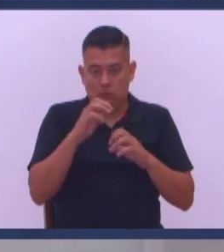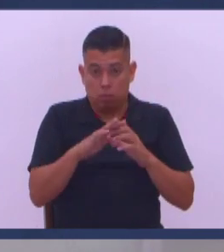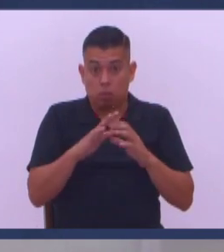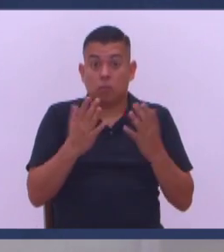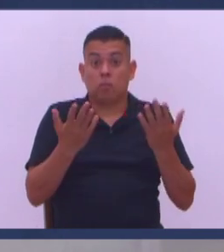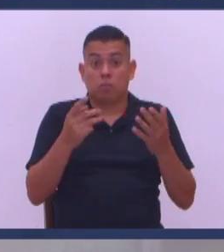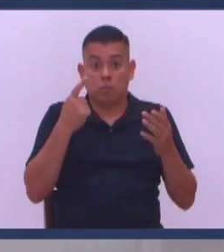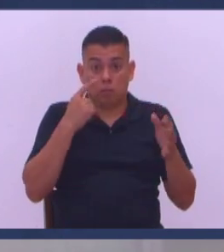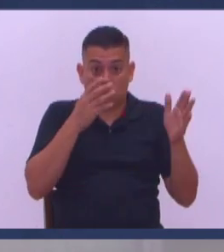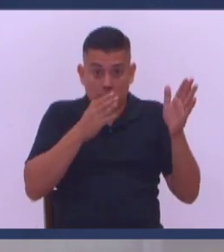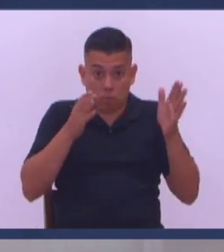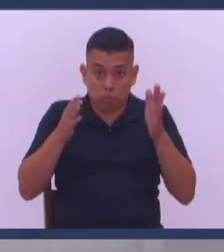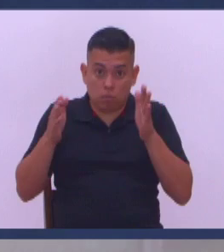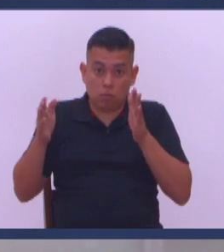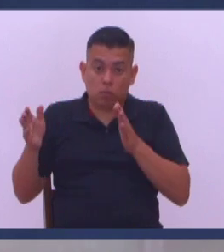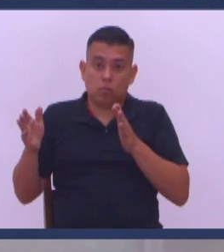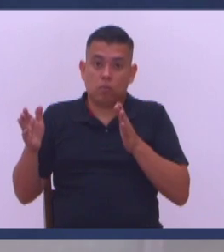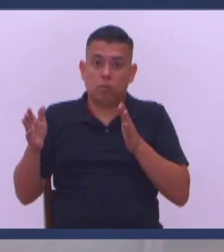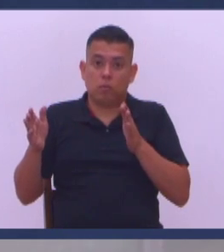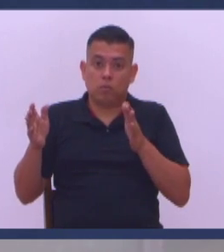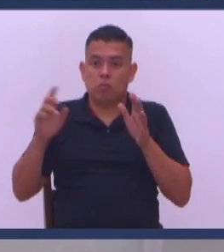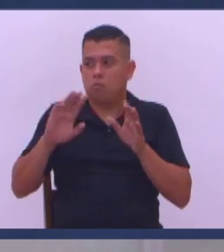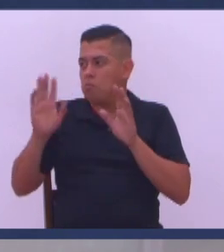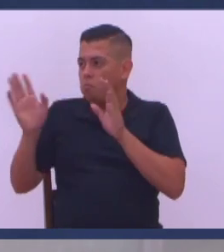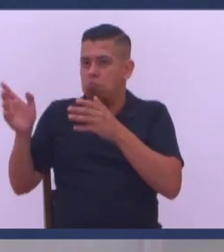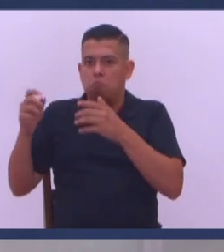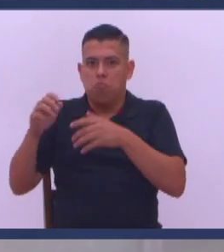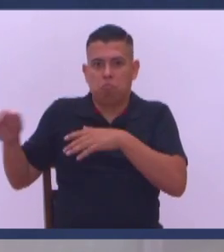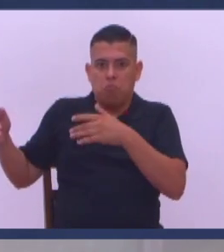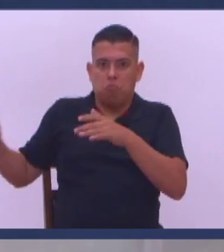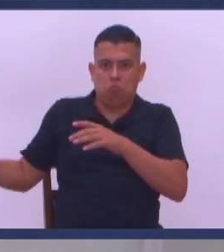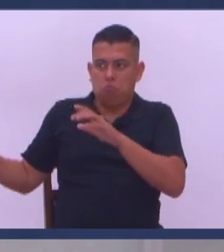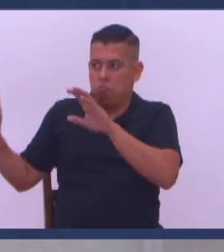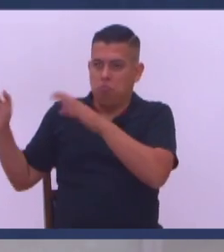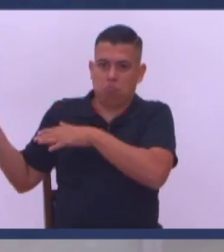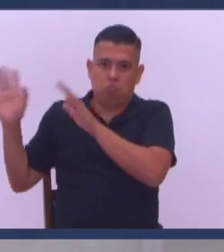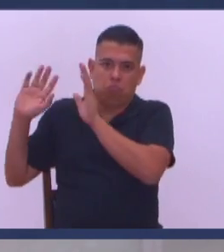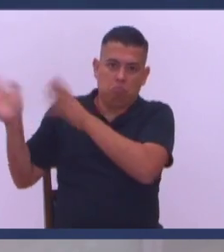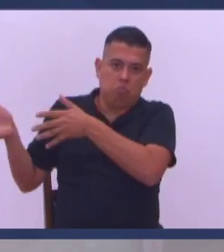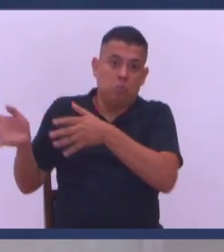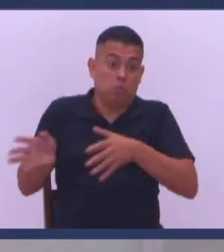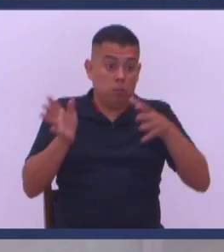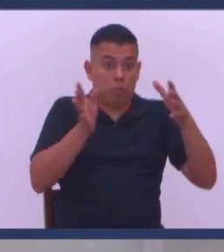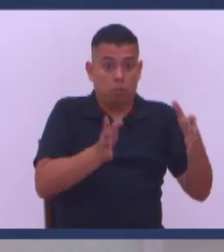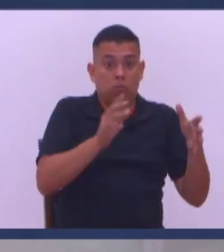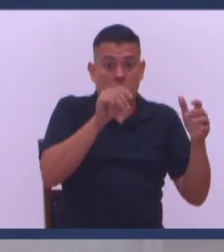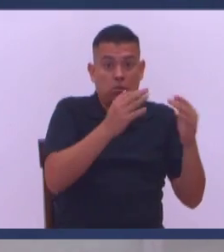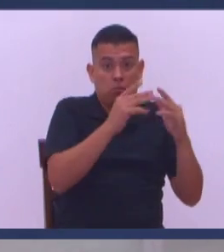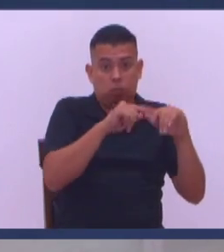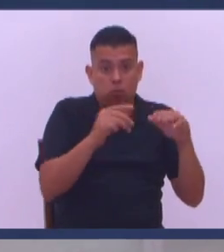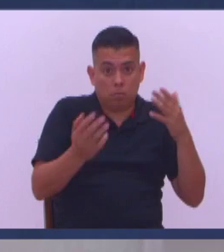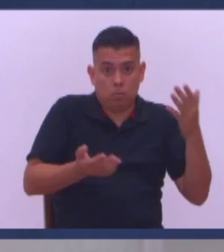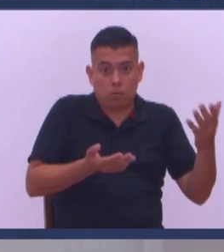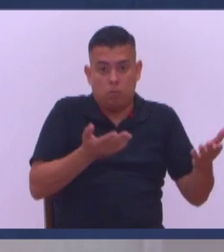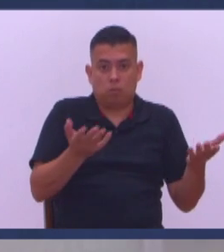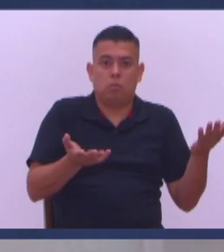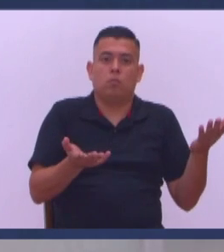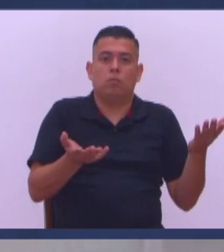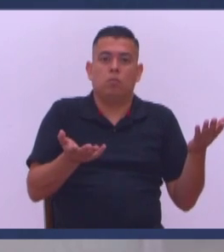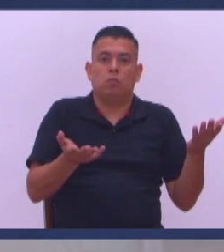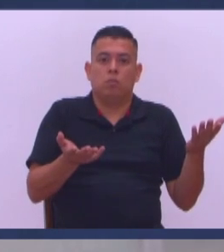Apreciar Y renunciar Para que la palabra Salga